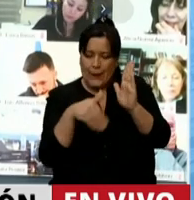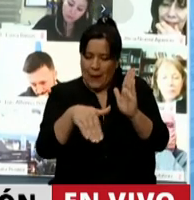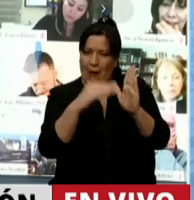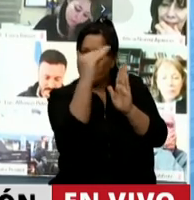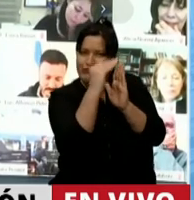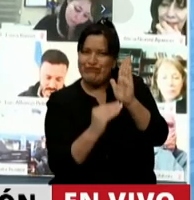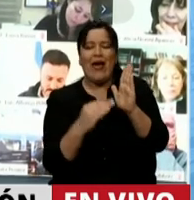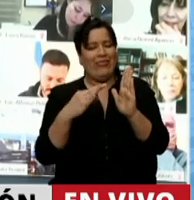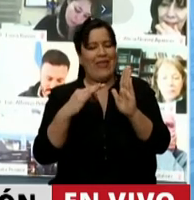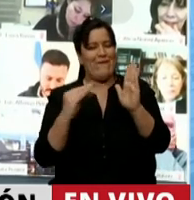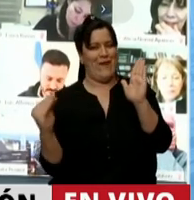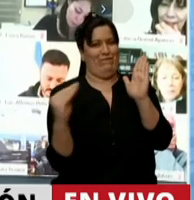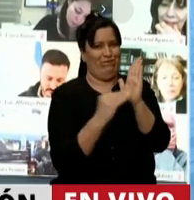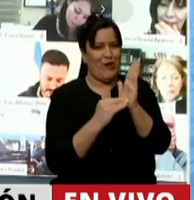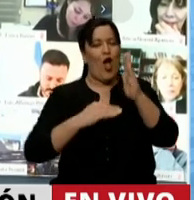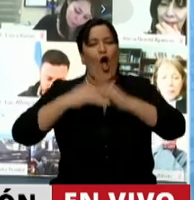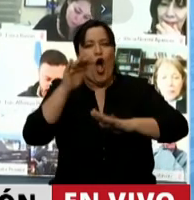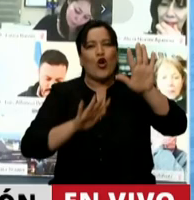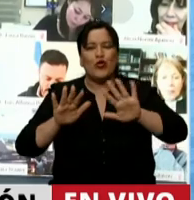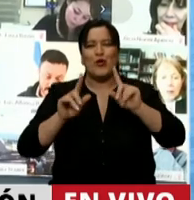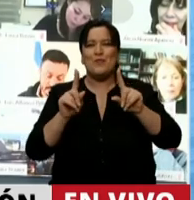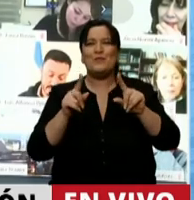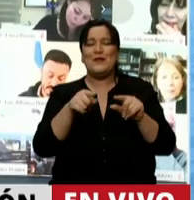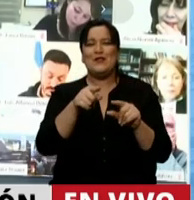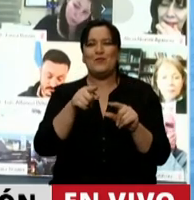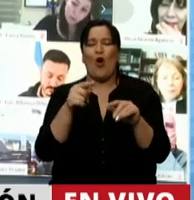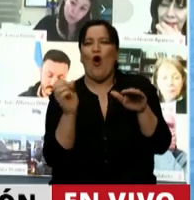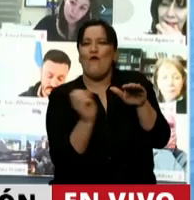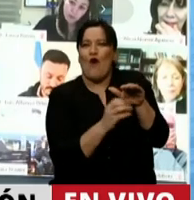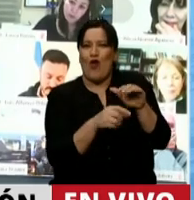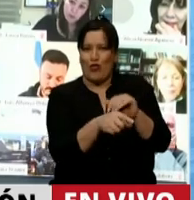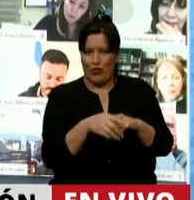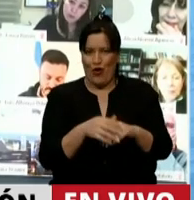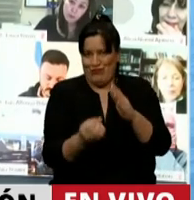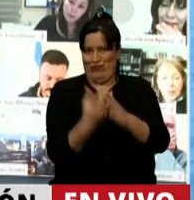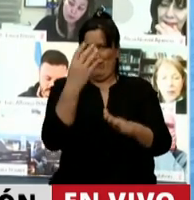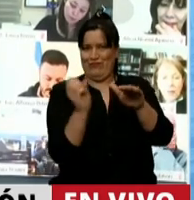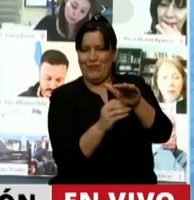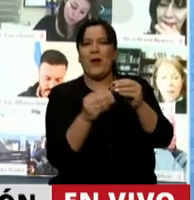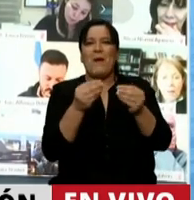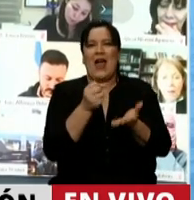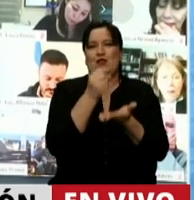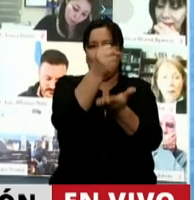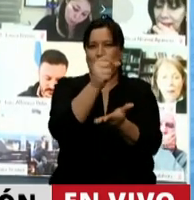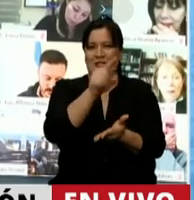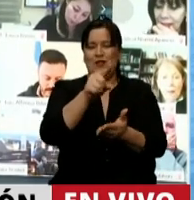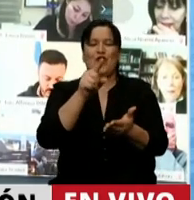la construcción o el fondeo de este fondo para los subsidios al transporte.